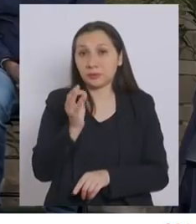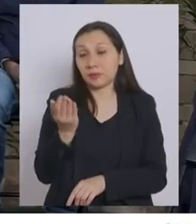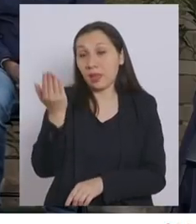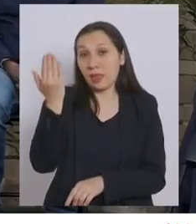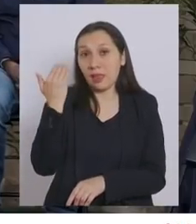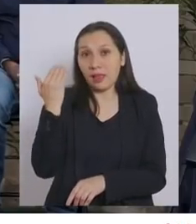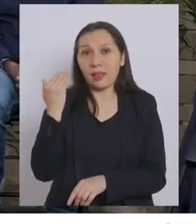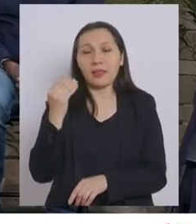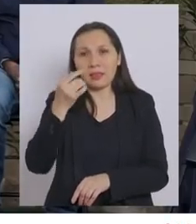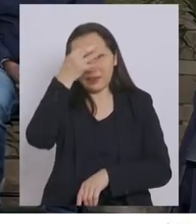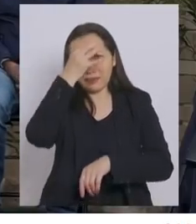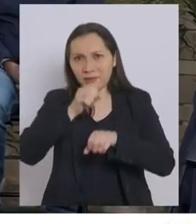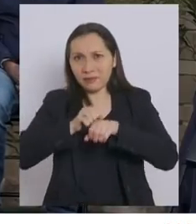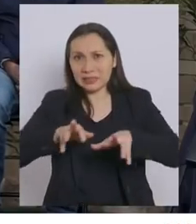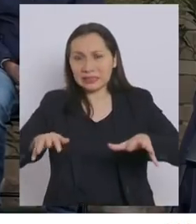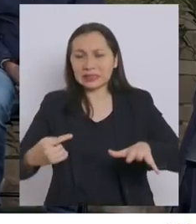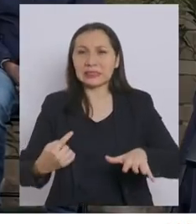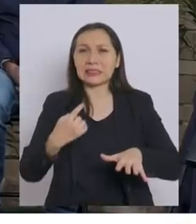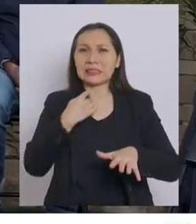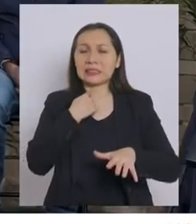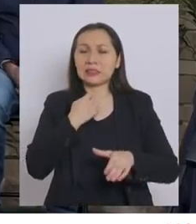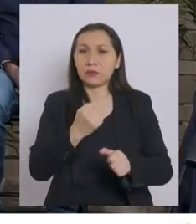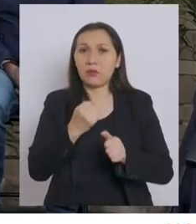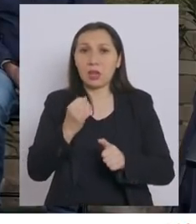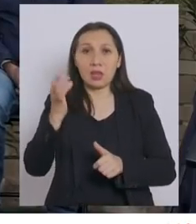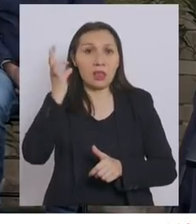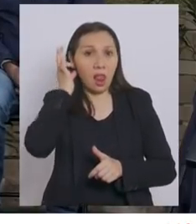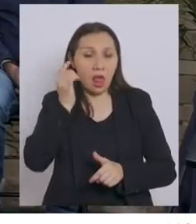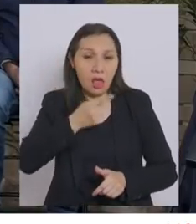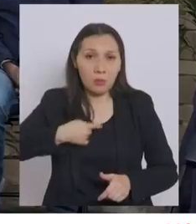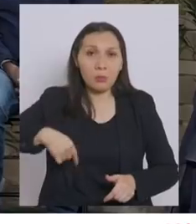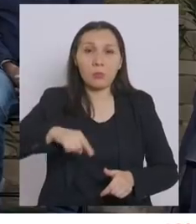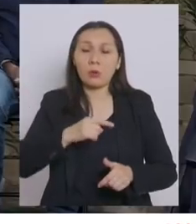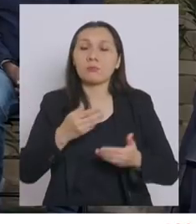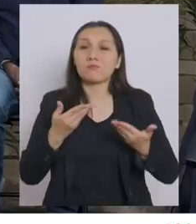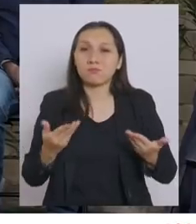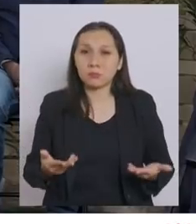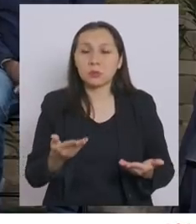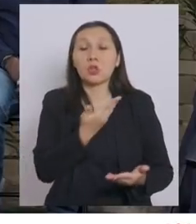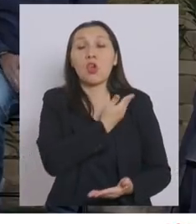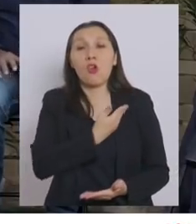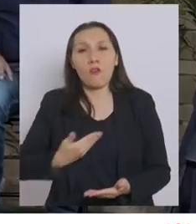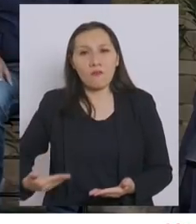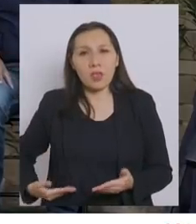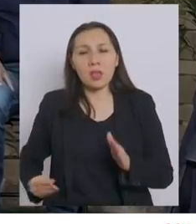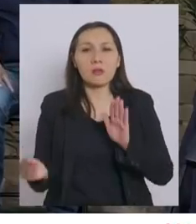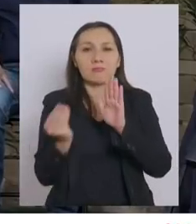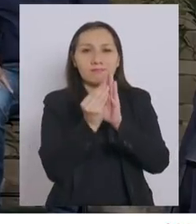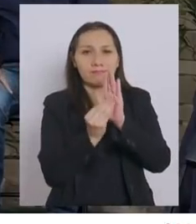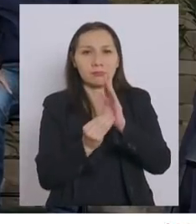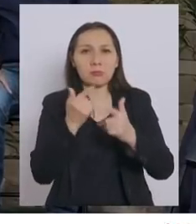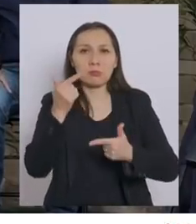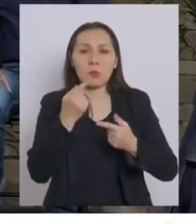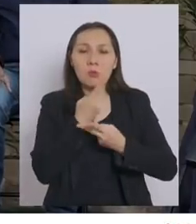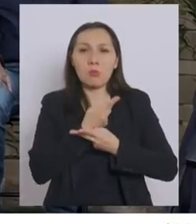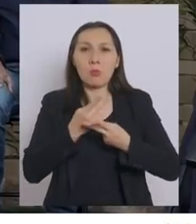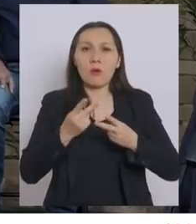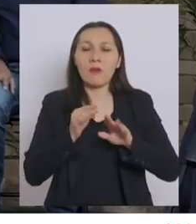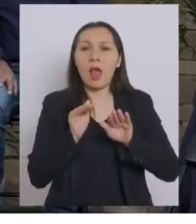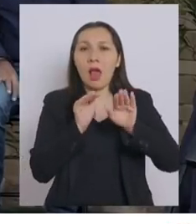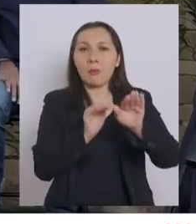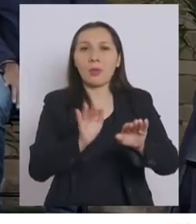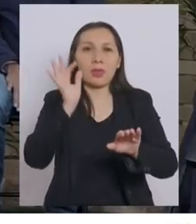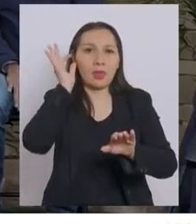anteriormente, la pandemia nos ha impactado en mayor medida a nosotras las mujeres. Por ello, nuestro gobierno ha implementado políticas públicas para ir en su